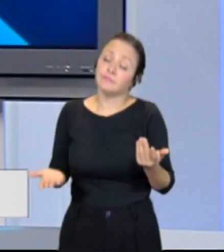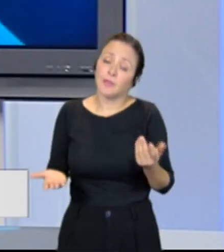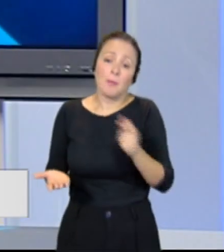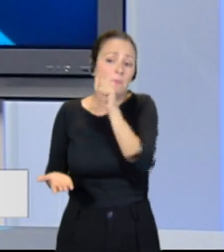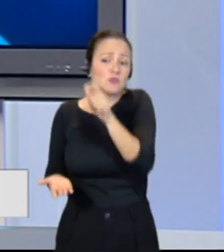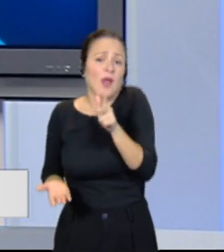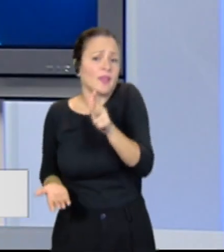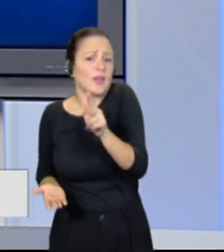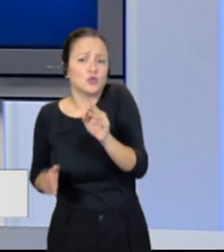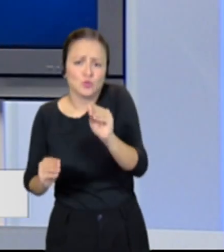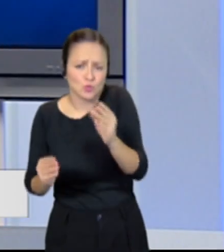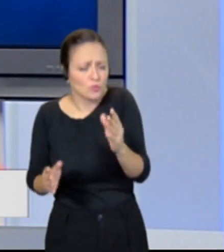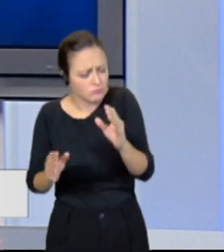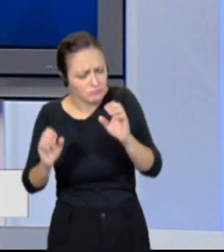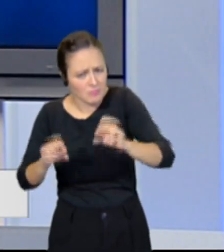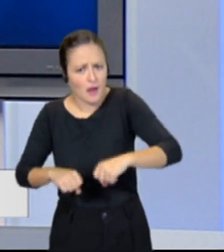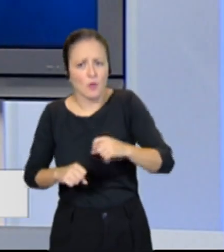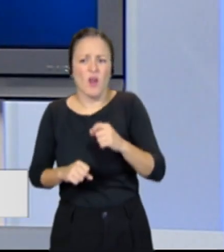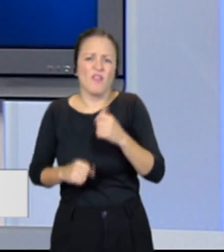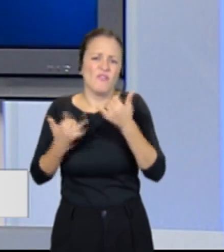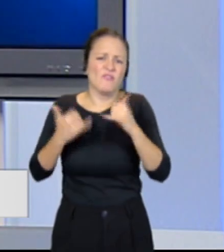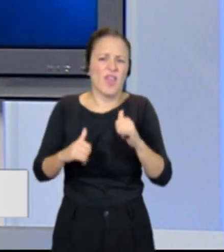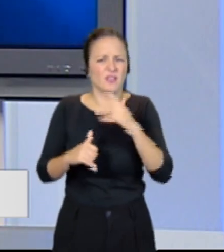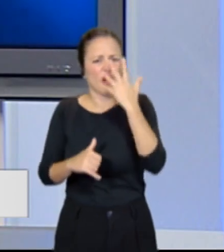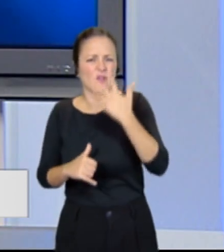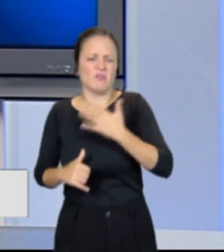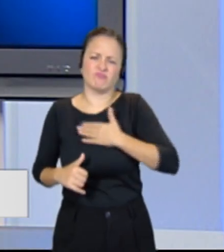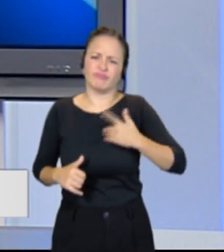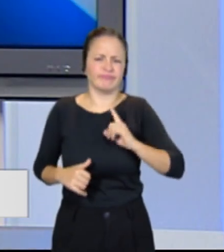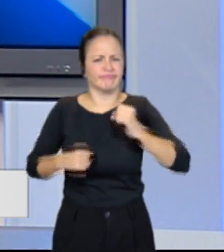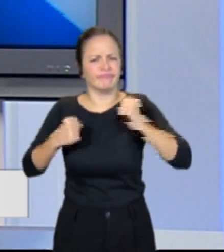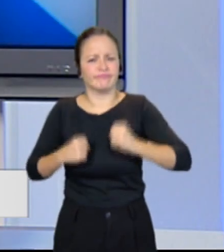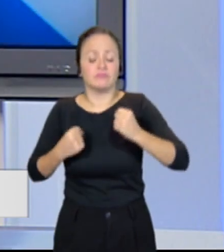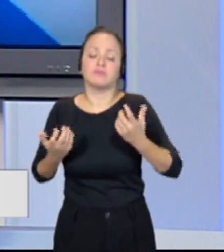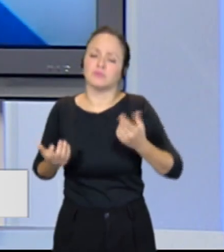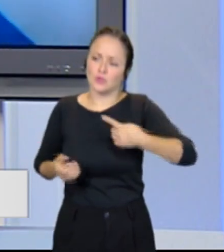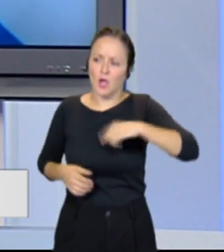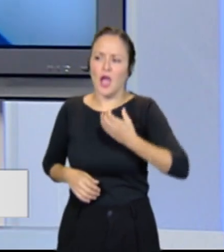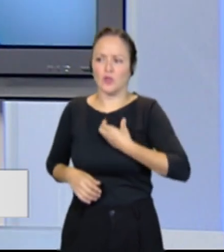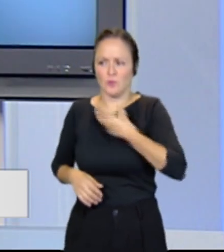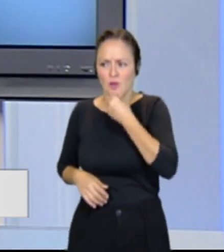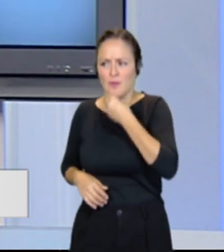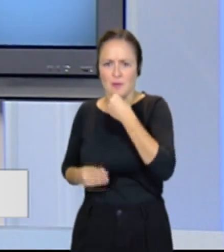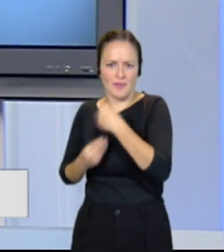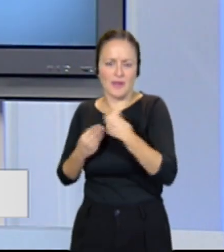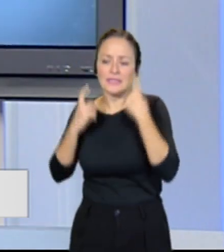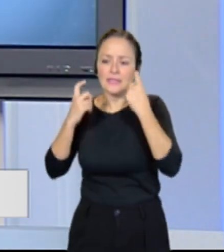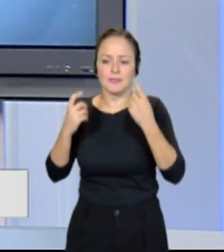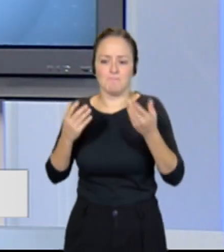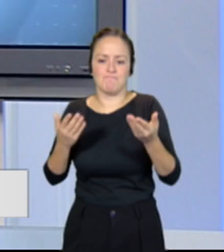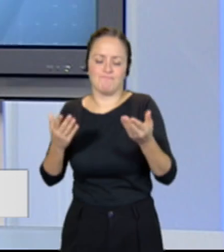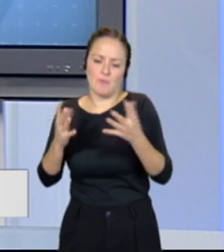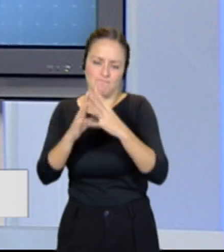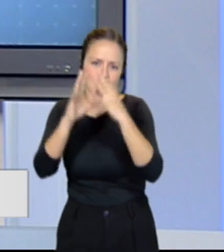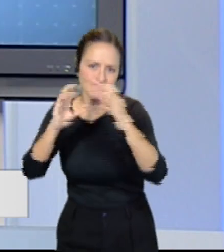que puedan manifestar que no quieren esa fiesta. Desde luego el Ayuntamiento de las Palmas de Gran Canaria va a intentar siempre conciliar el